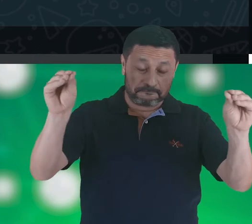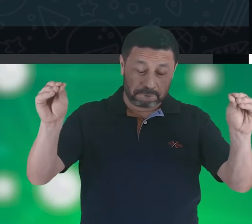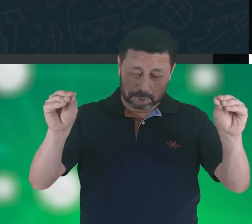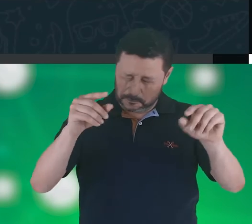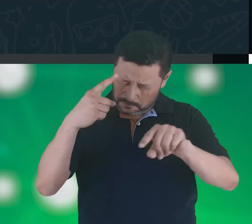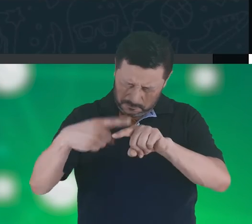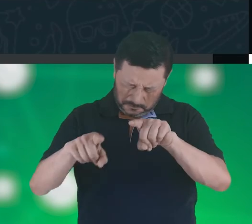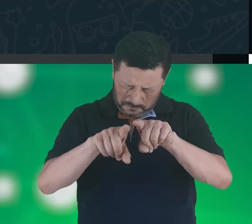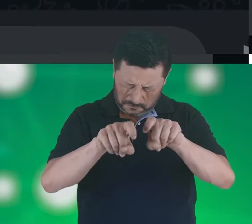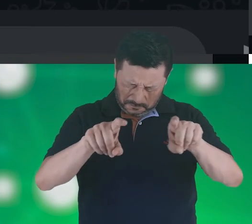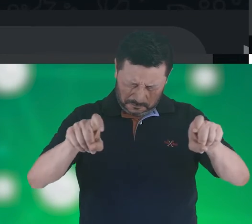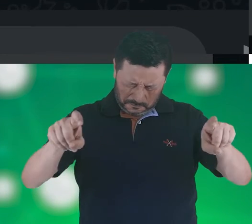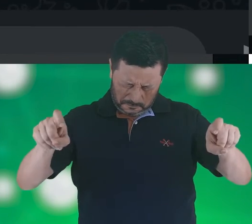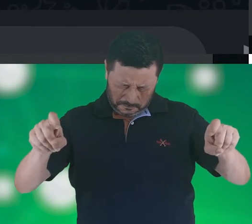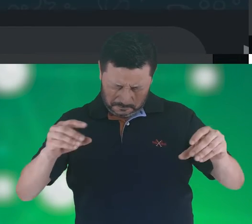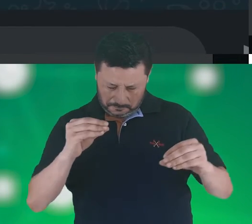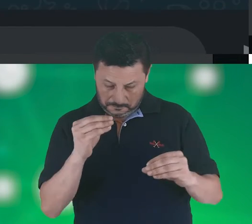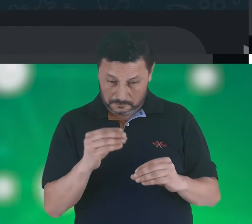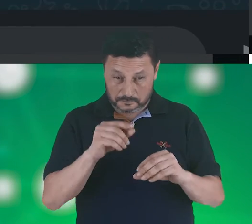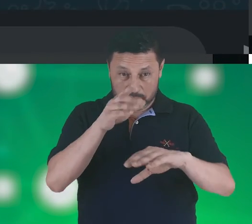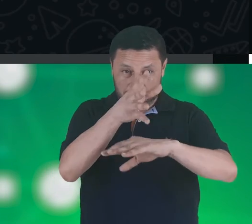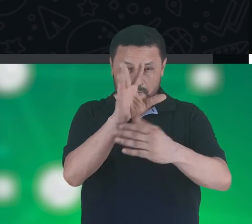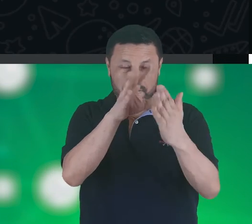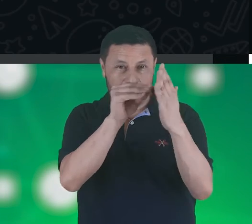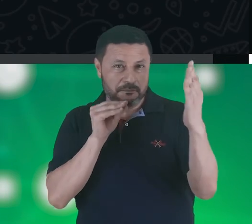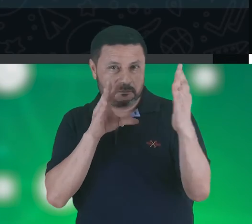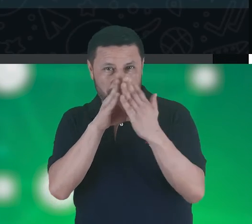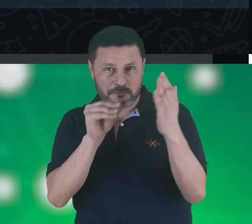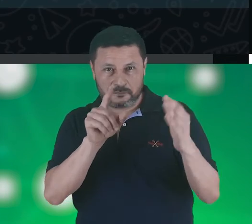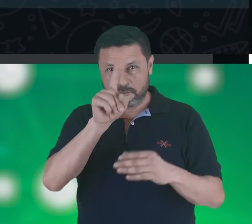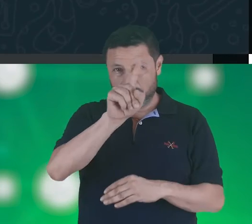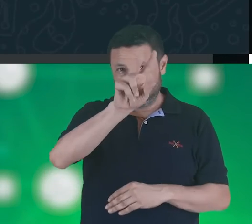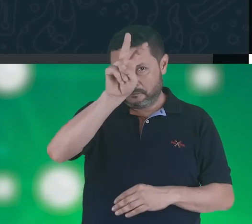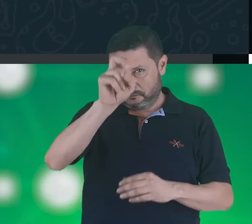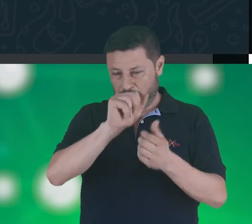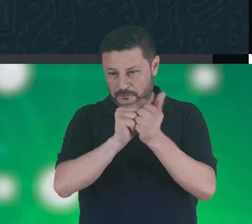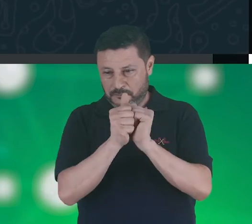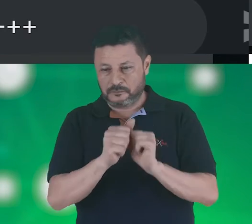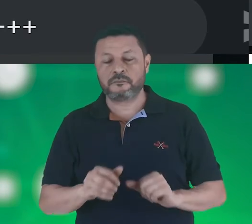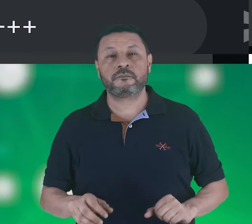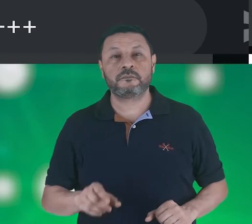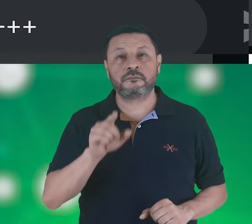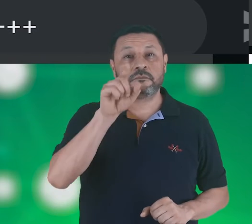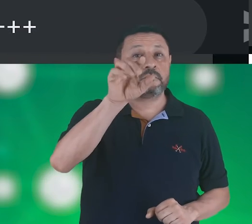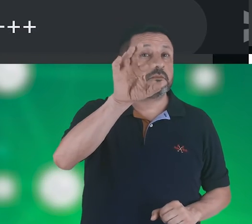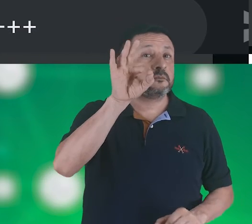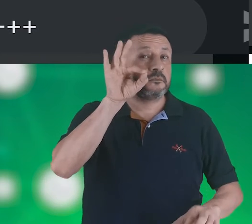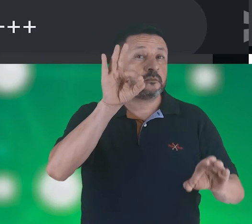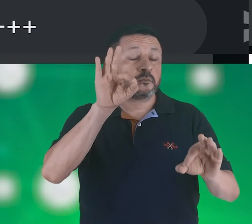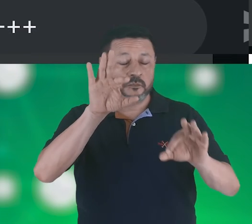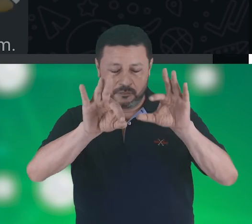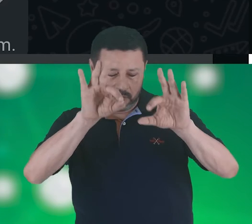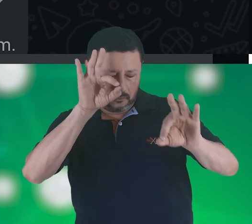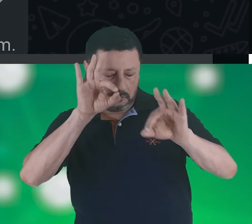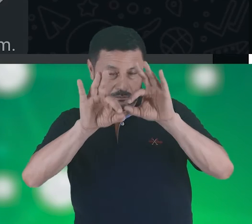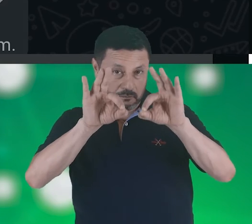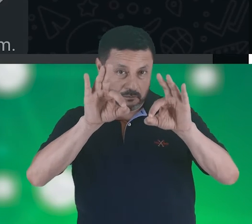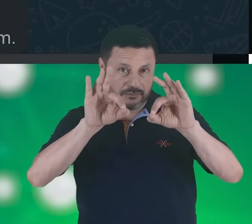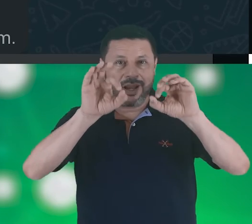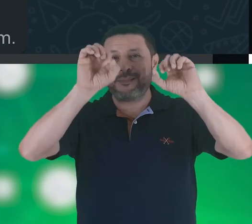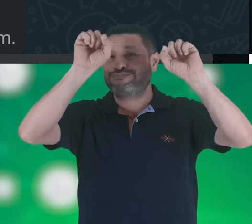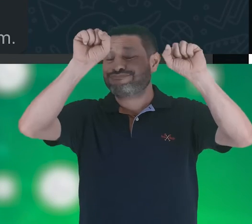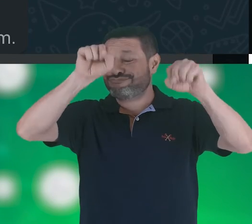tenemos muchas pruebas diseñadas desde los textos técnicos de 17 disciplinas deportivas para que escojas.